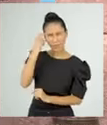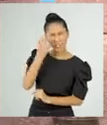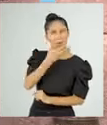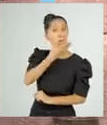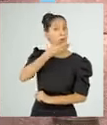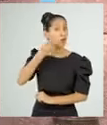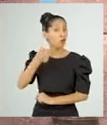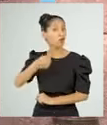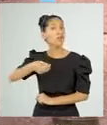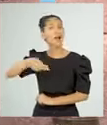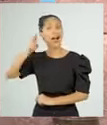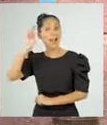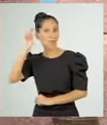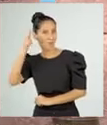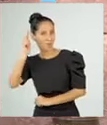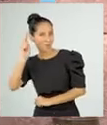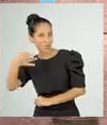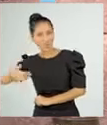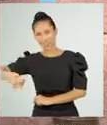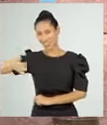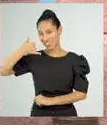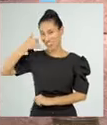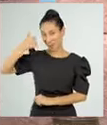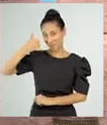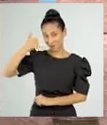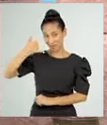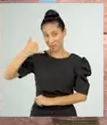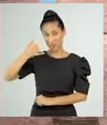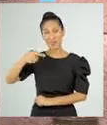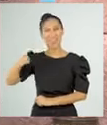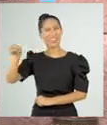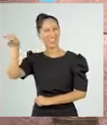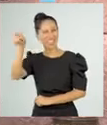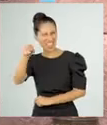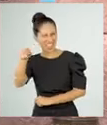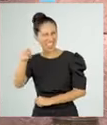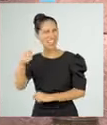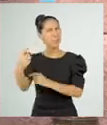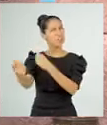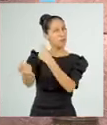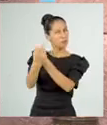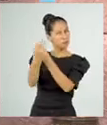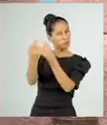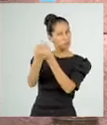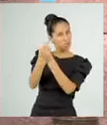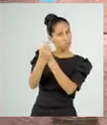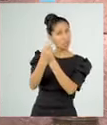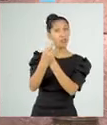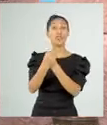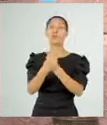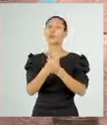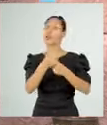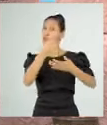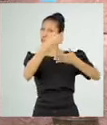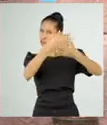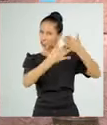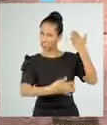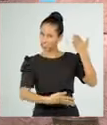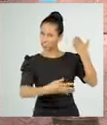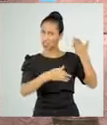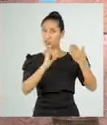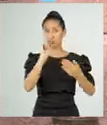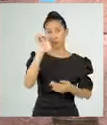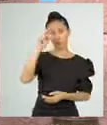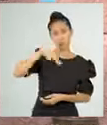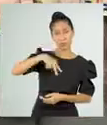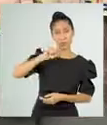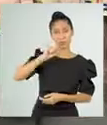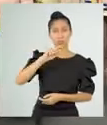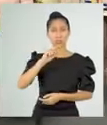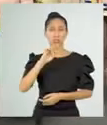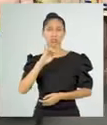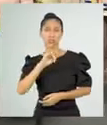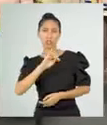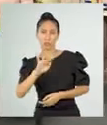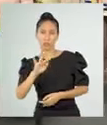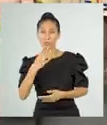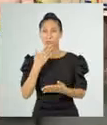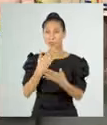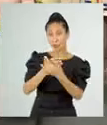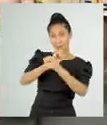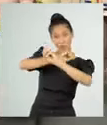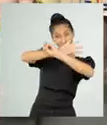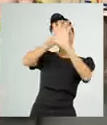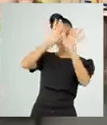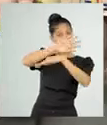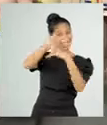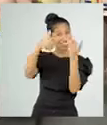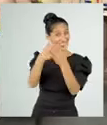llamamos al profesor para que nos refuerce sobre los textos instructivos? Profesor, buenos días. Buenos días